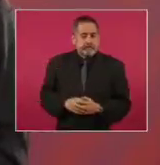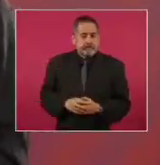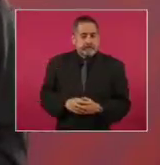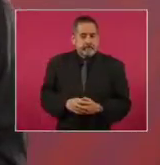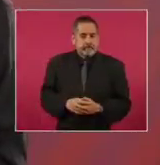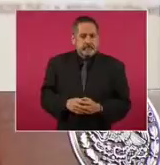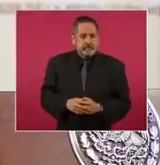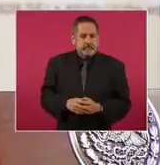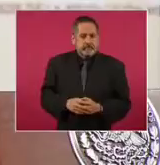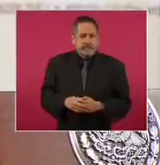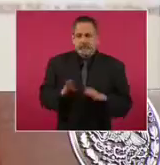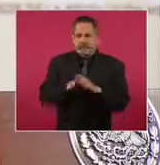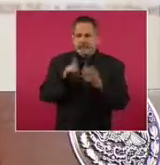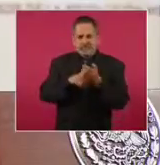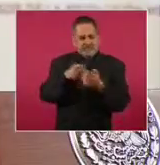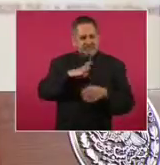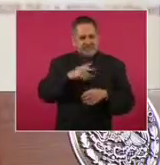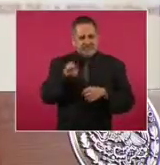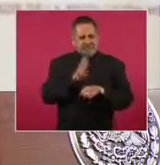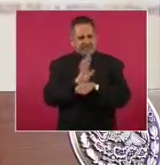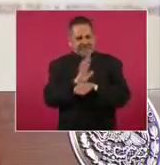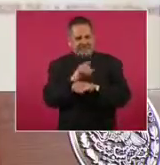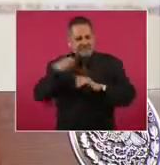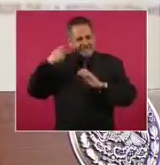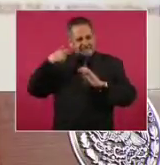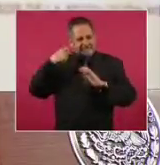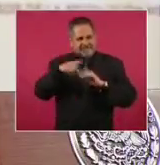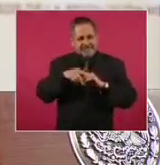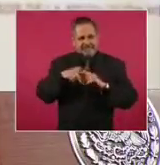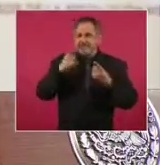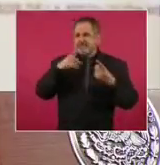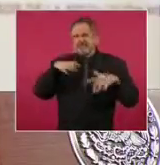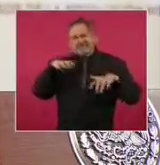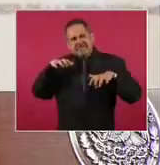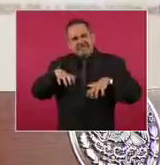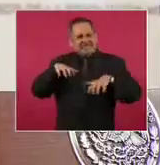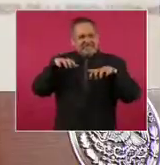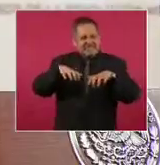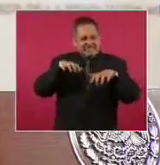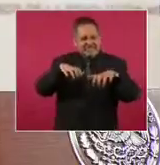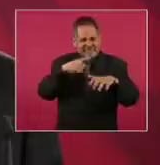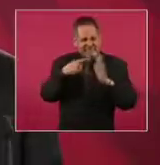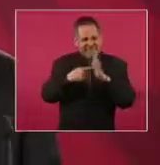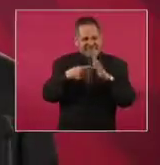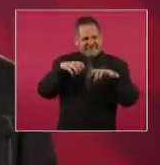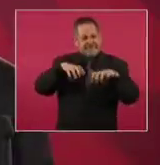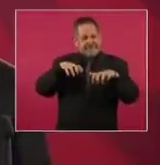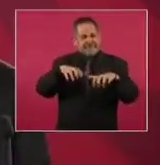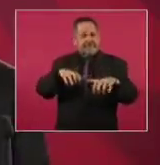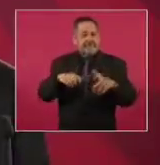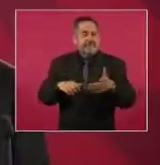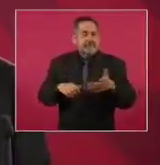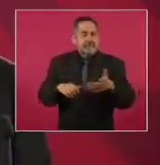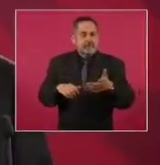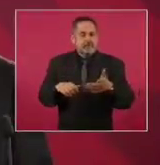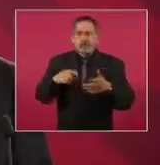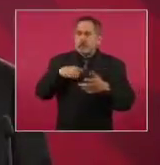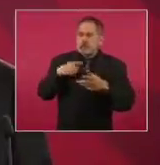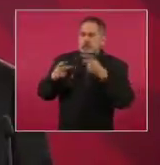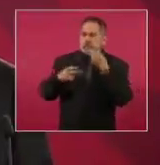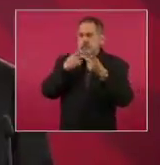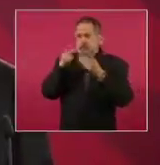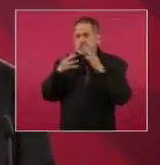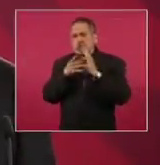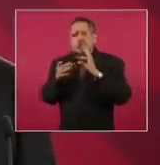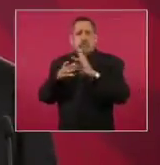que hay hasta una película en donde está lloviendo y yo estoy hablando.